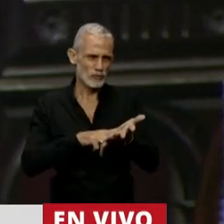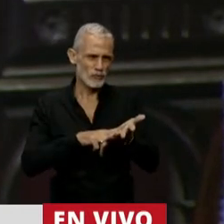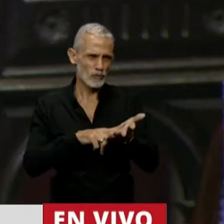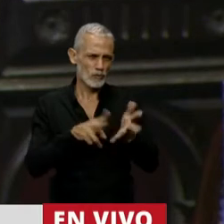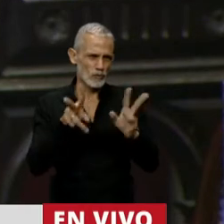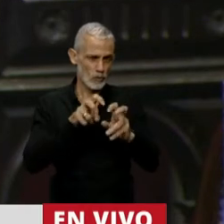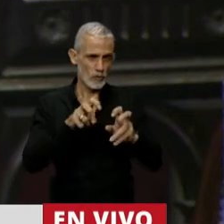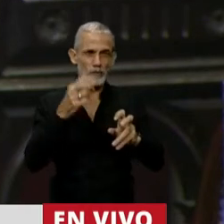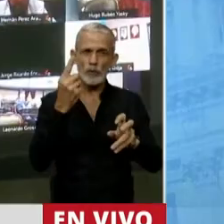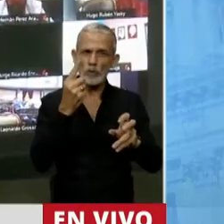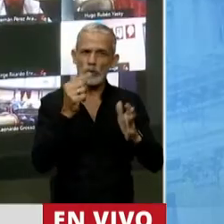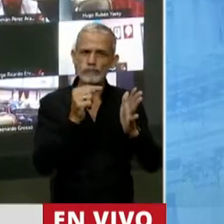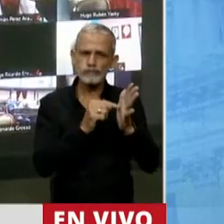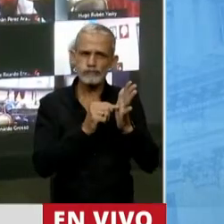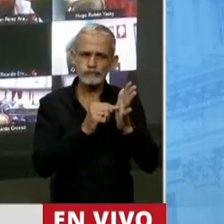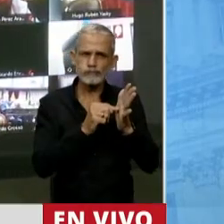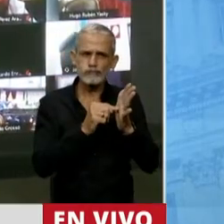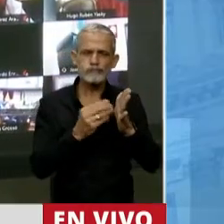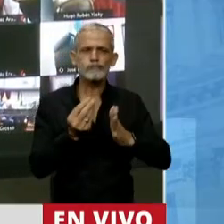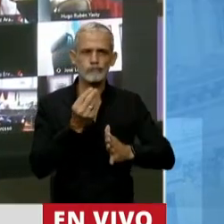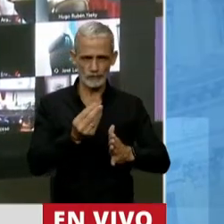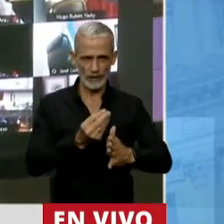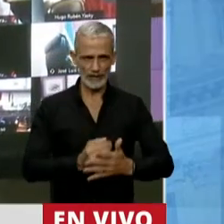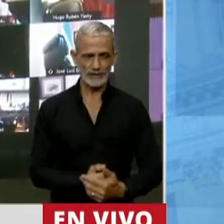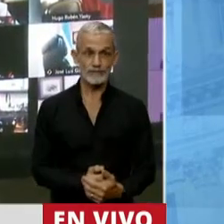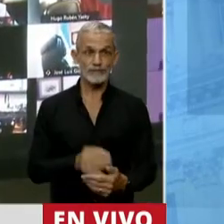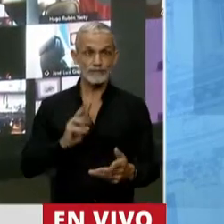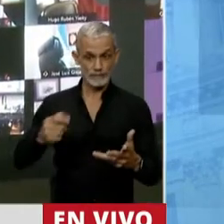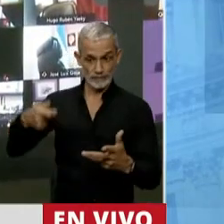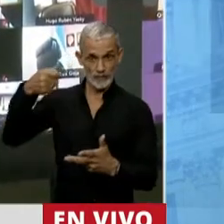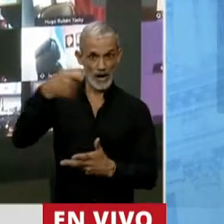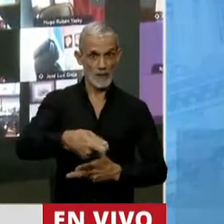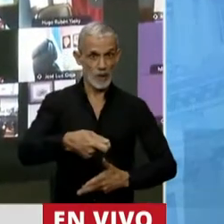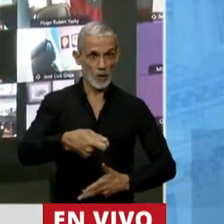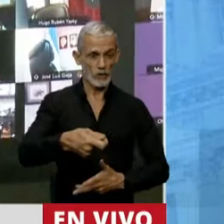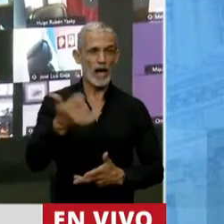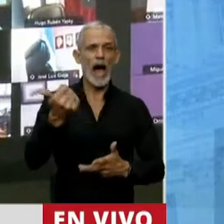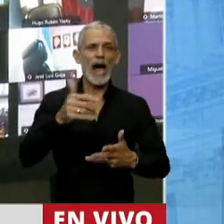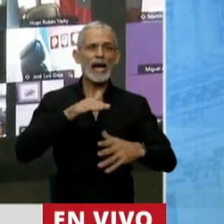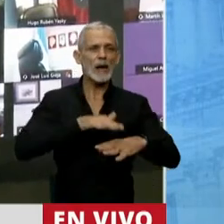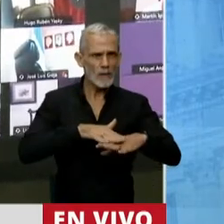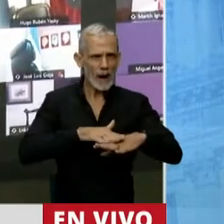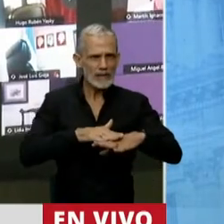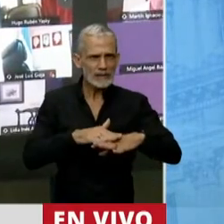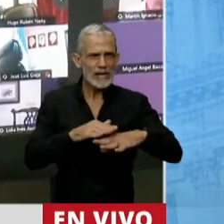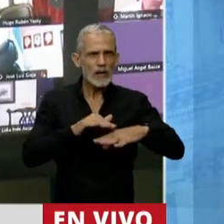Uno de ellos es que este aporte tiene una base imponible,